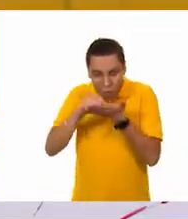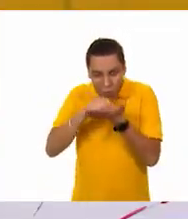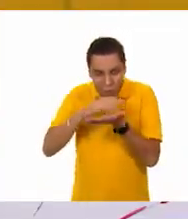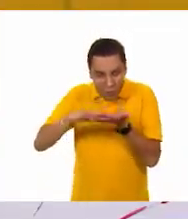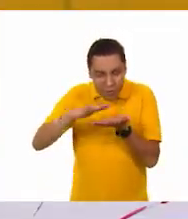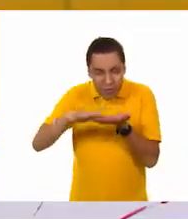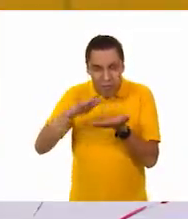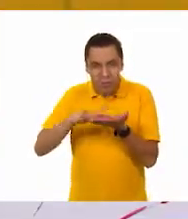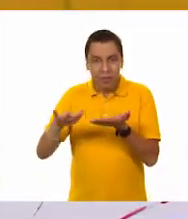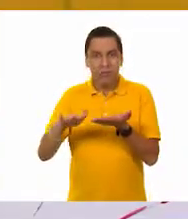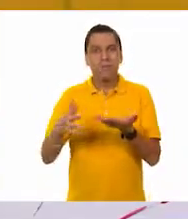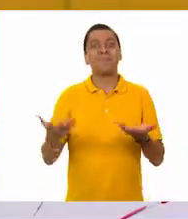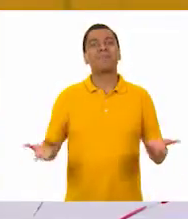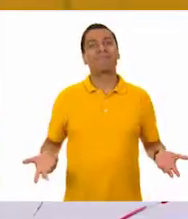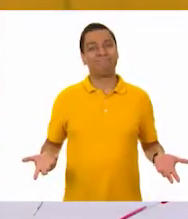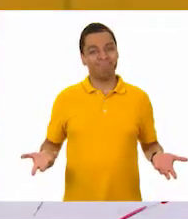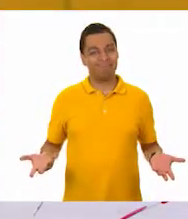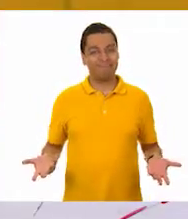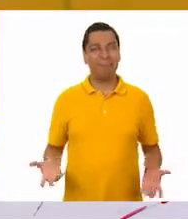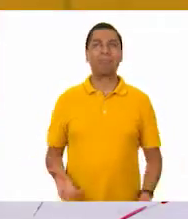ser! ¡No puede ser!